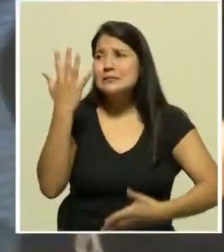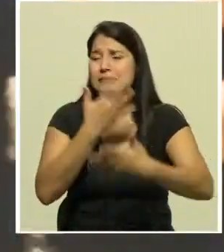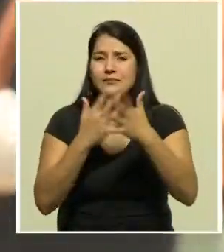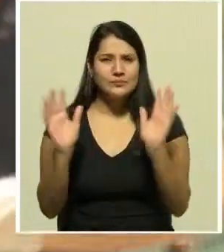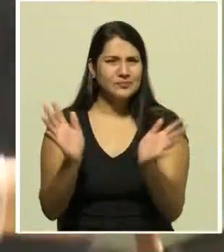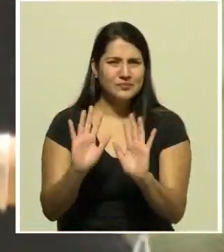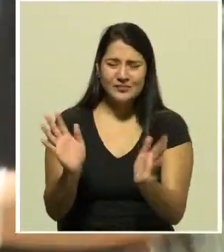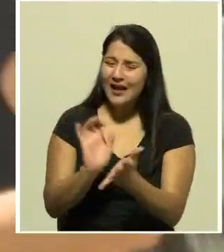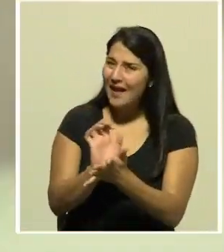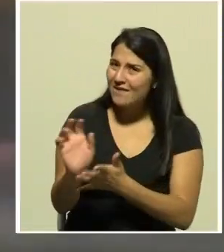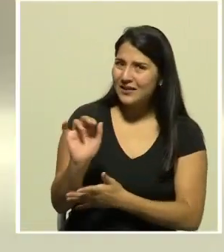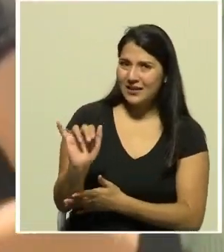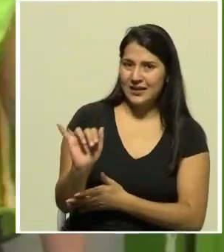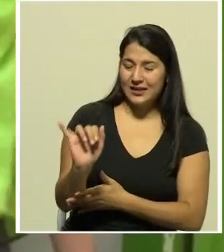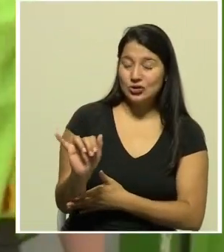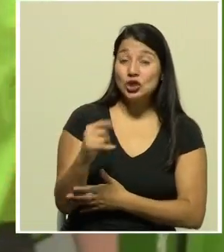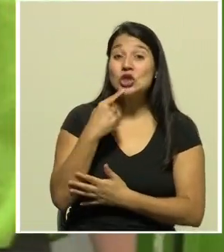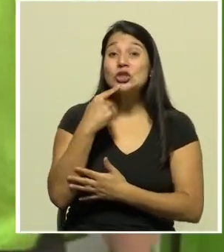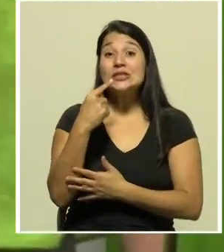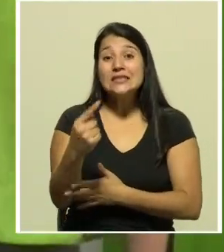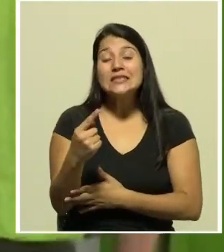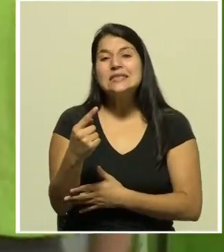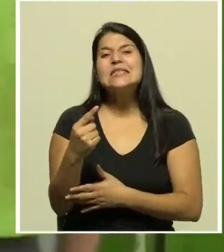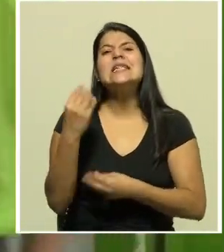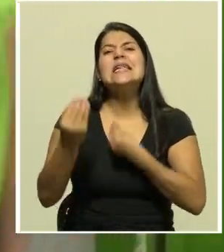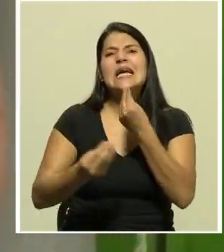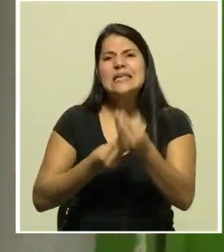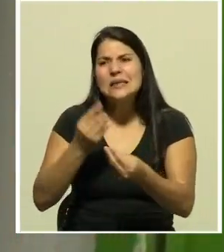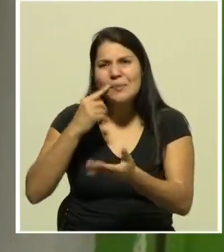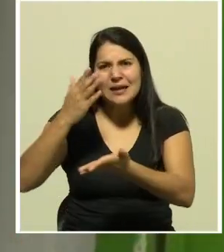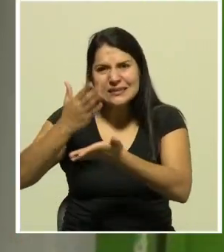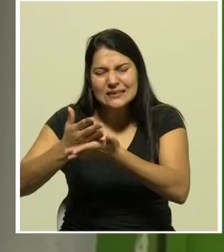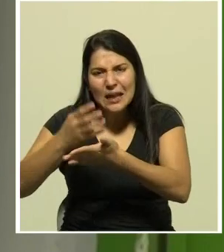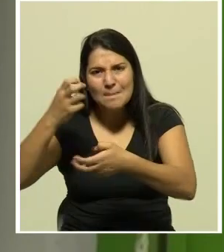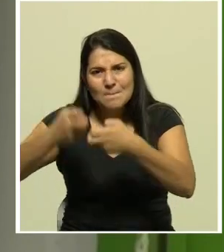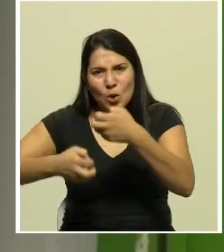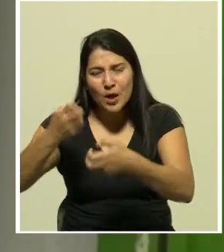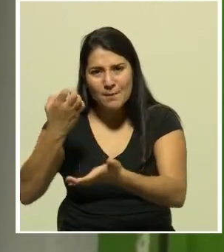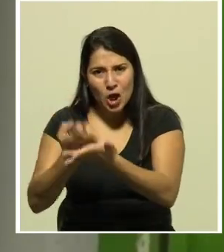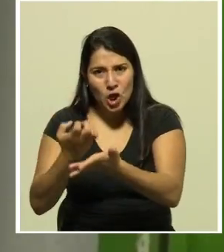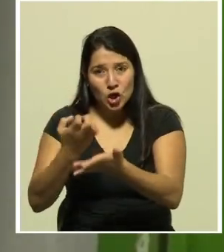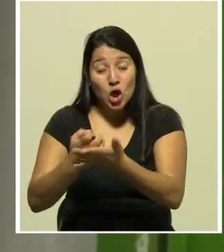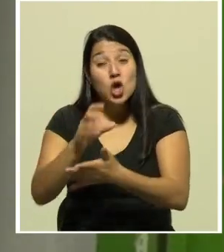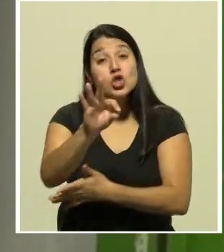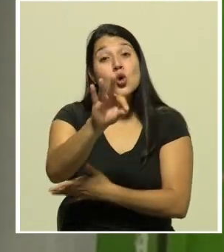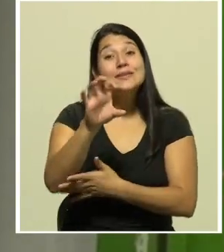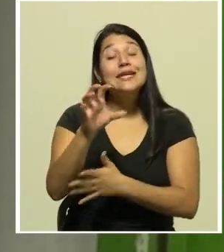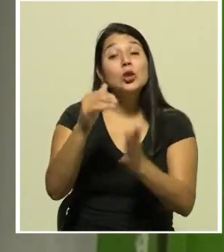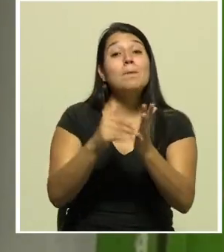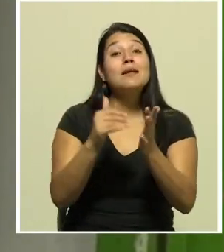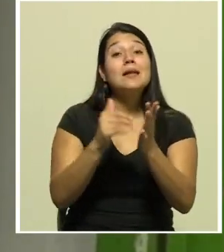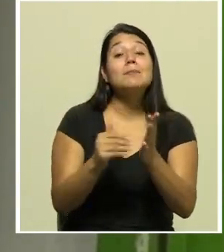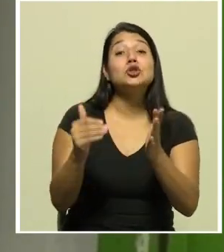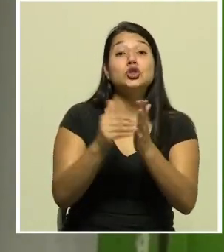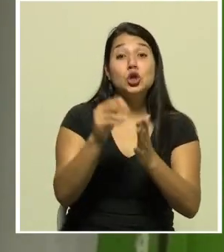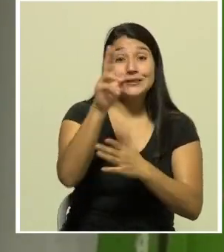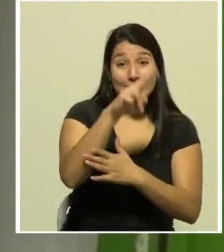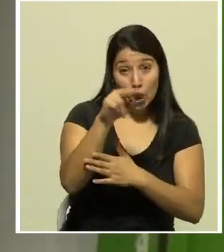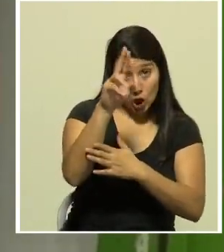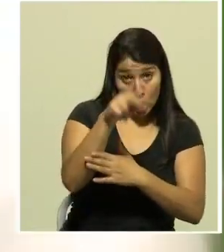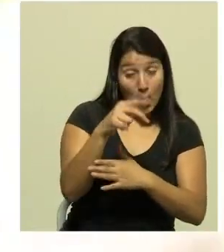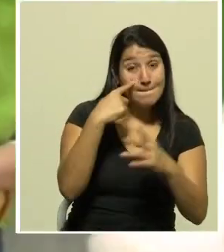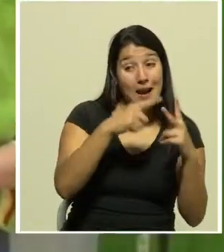medidas del gobierno a corto plazo para atender la crisis son 900 mil millones de colones disponibles en créditos bancarios para